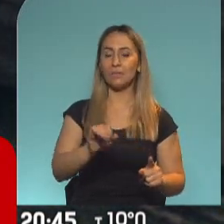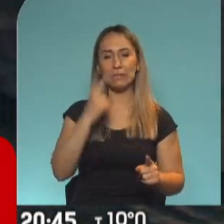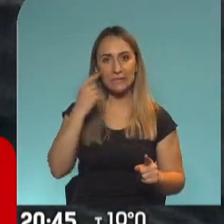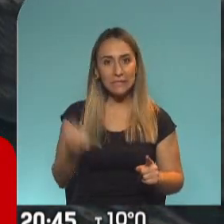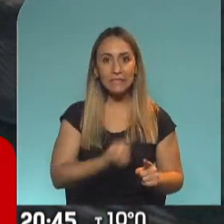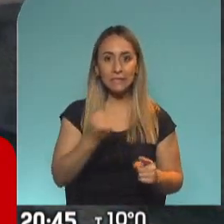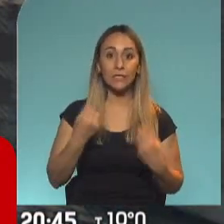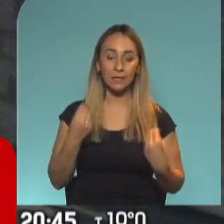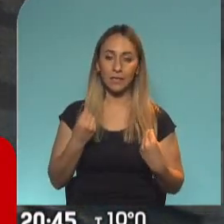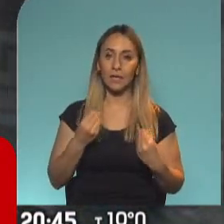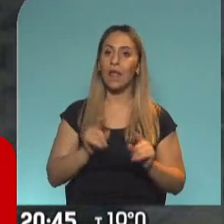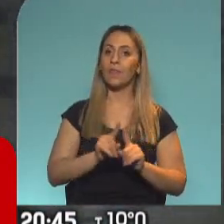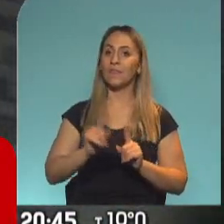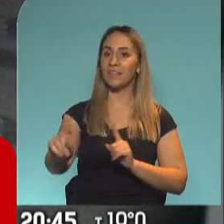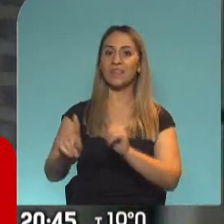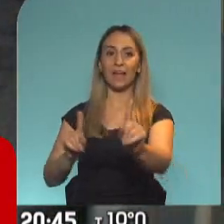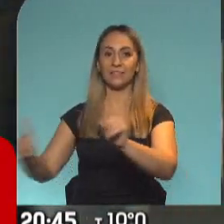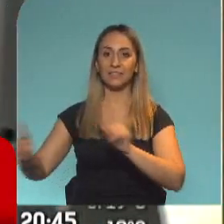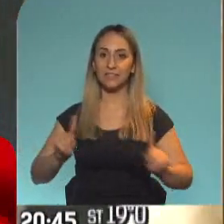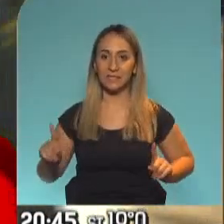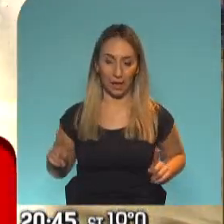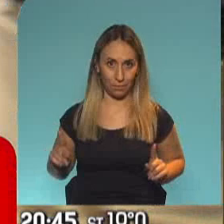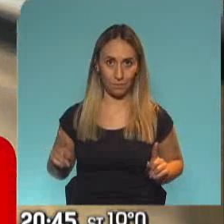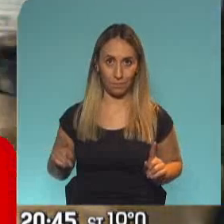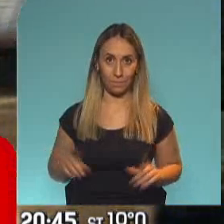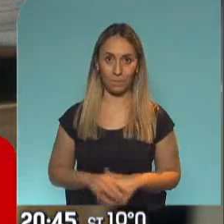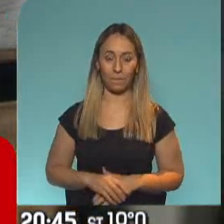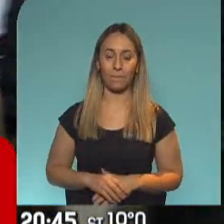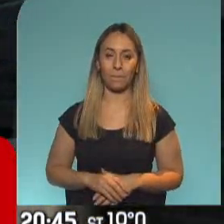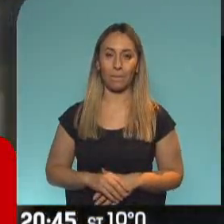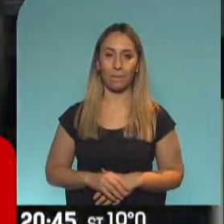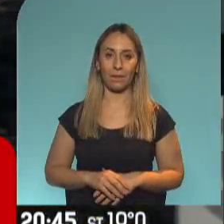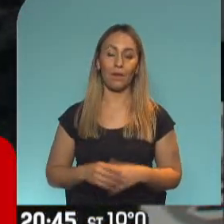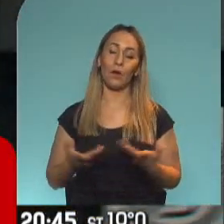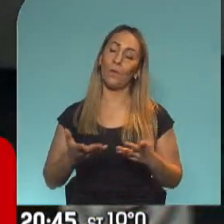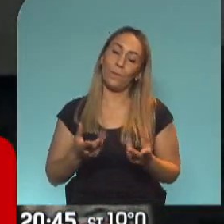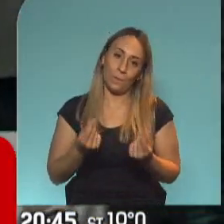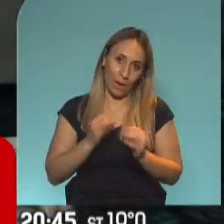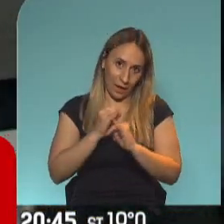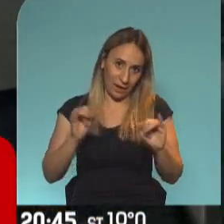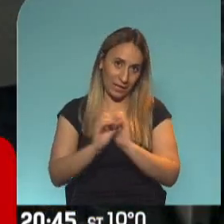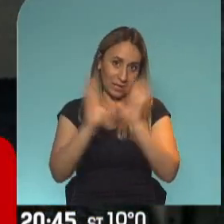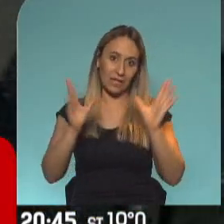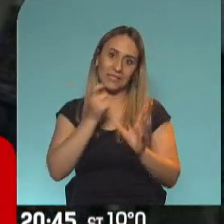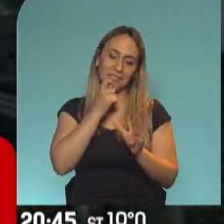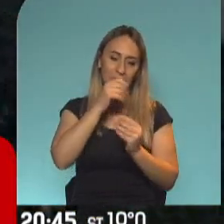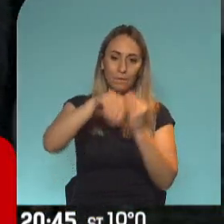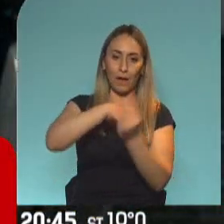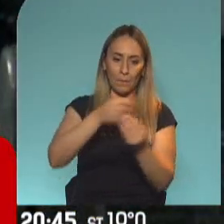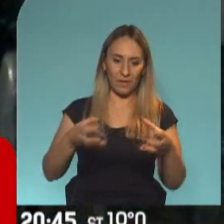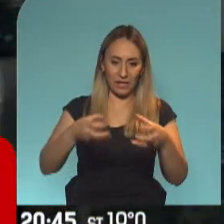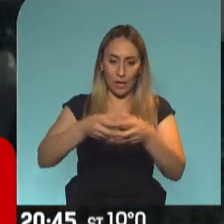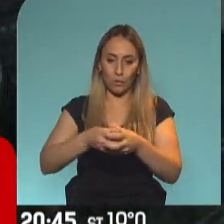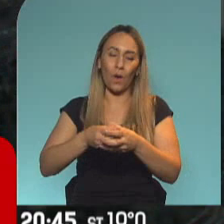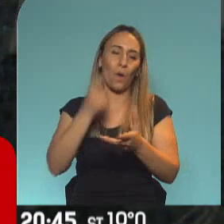lograr es el mayor distanciamiento posible entre pasajeros. Si vale la aclaración, si el que viaja es un grupo familiar o